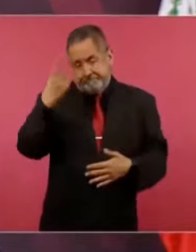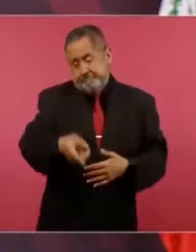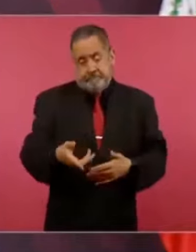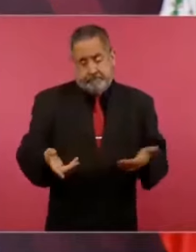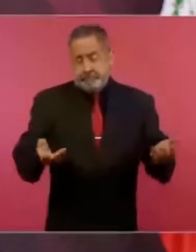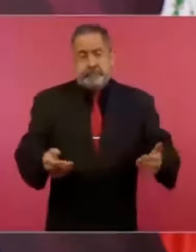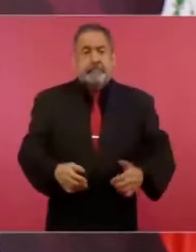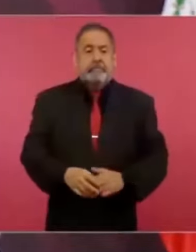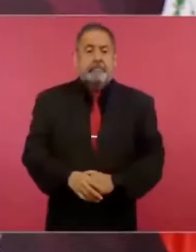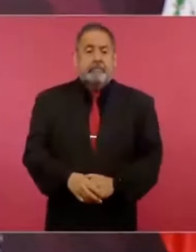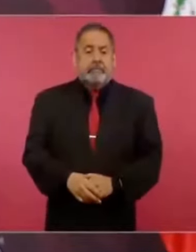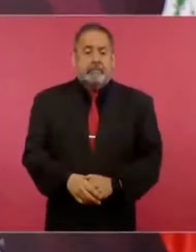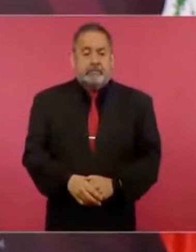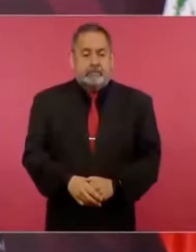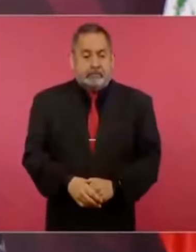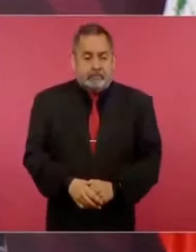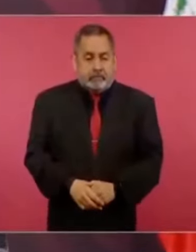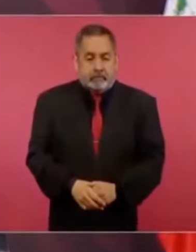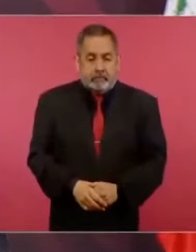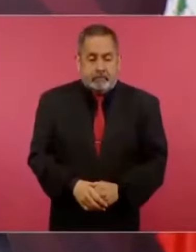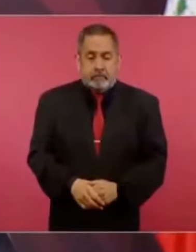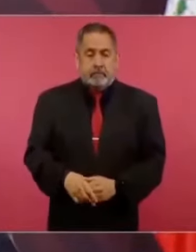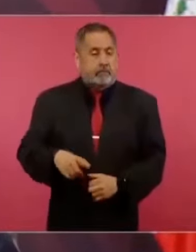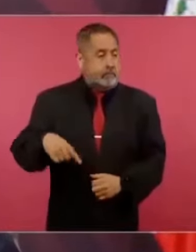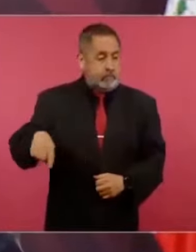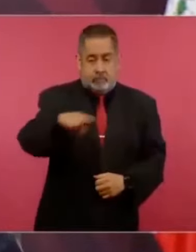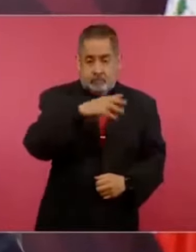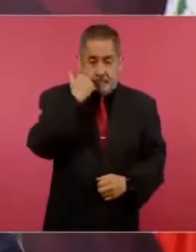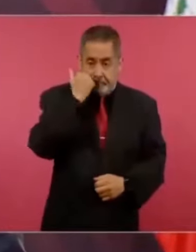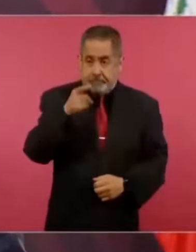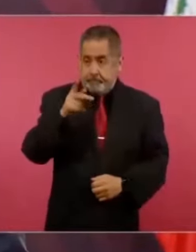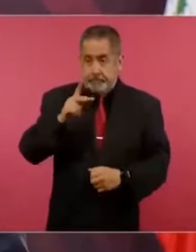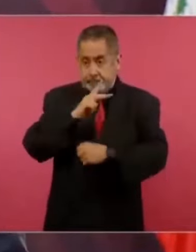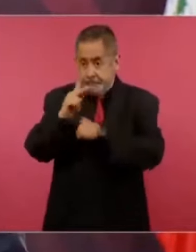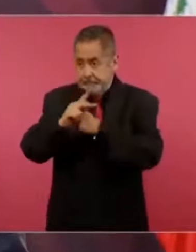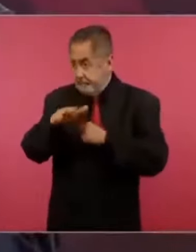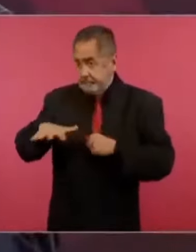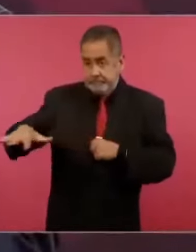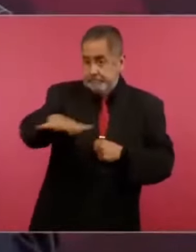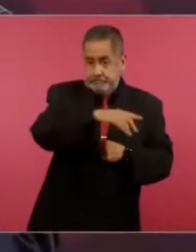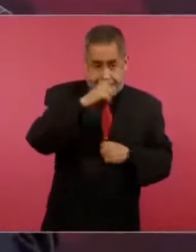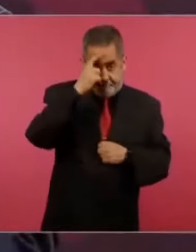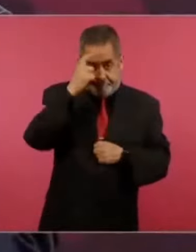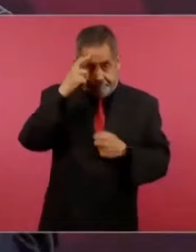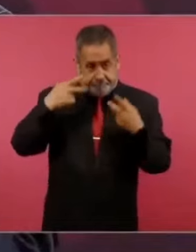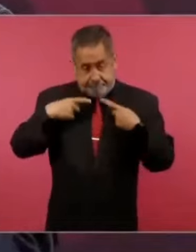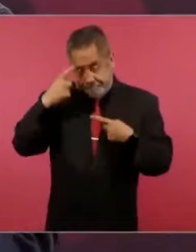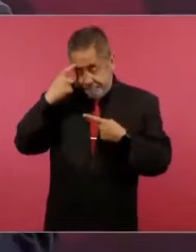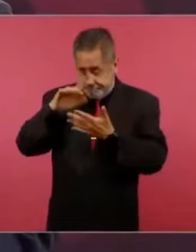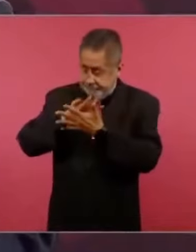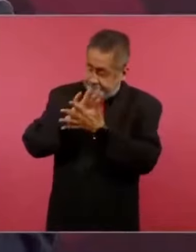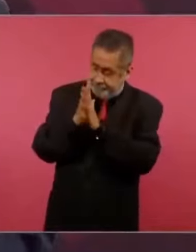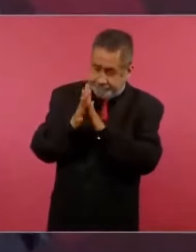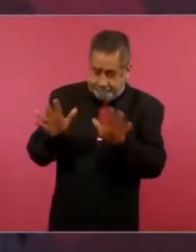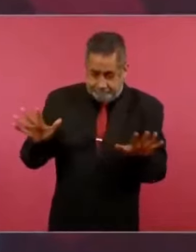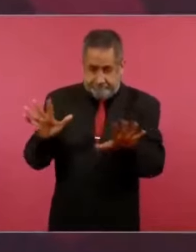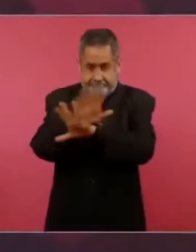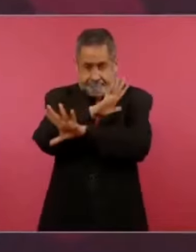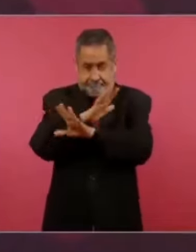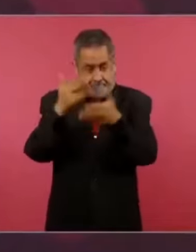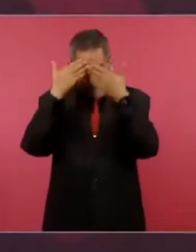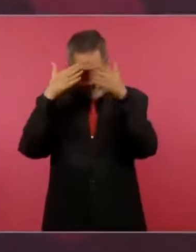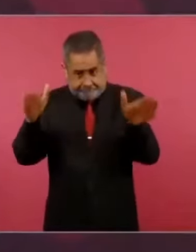Pero si queremos que el país cambie de verdad, necesitamos